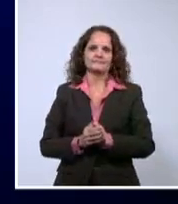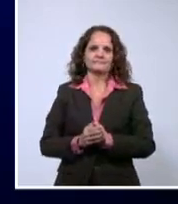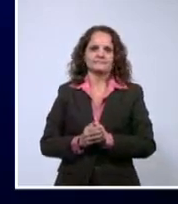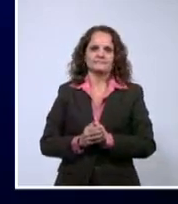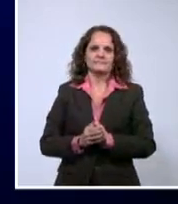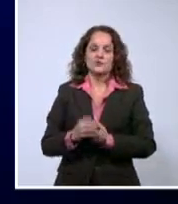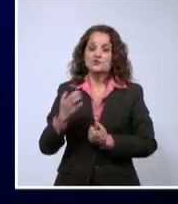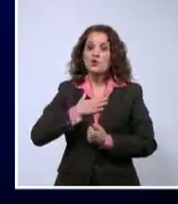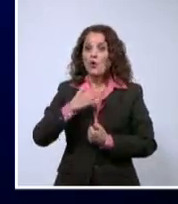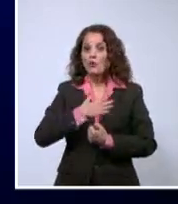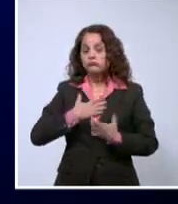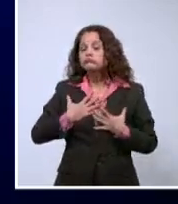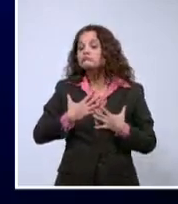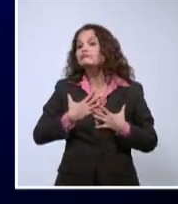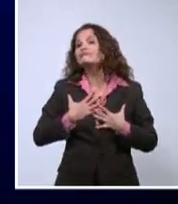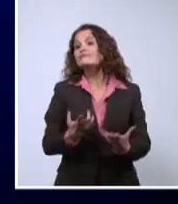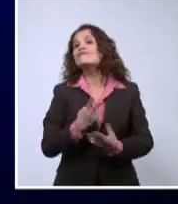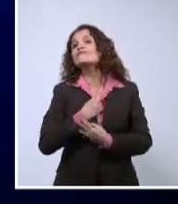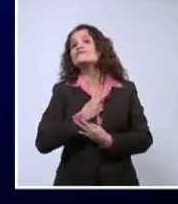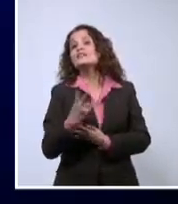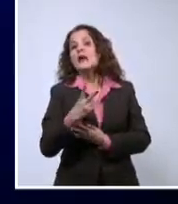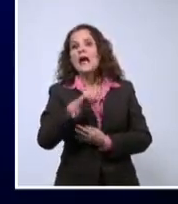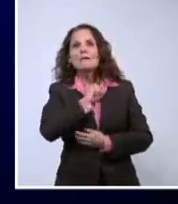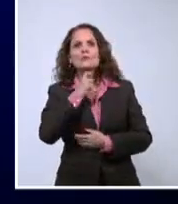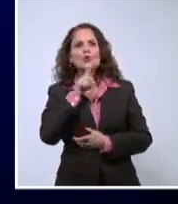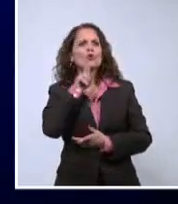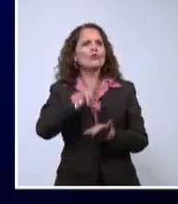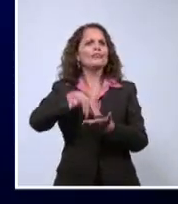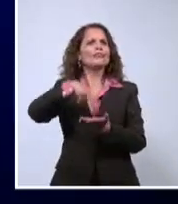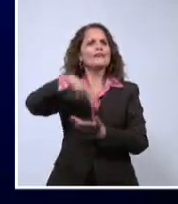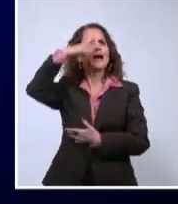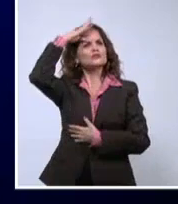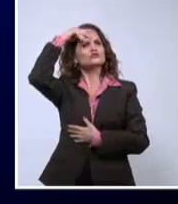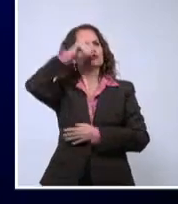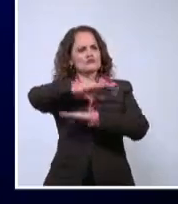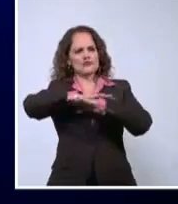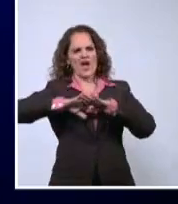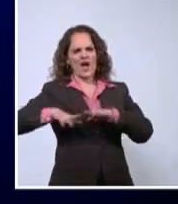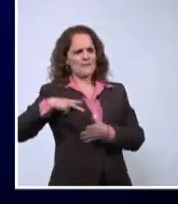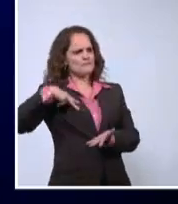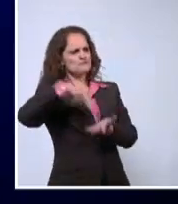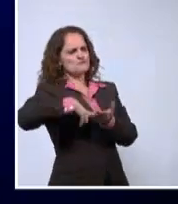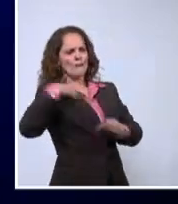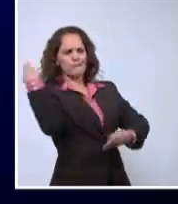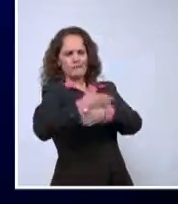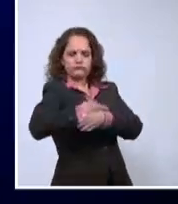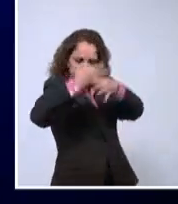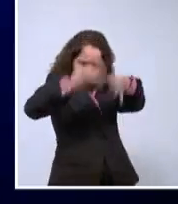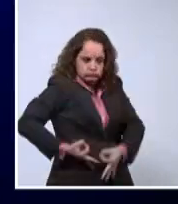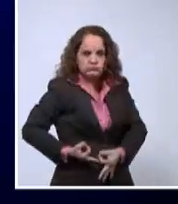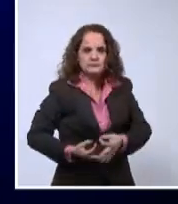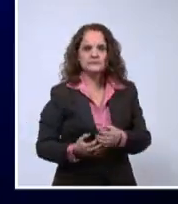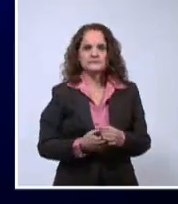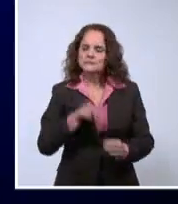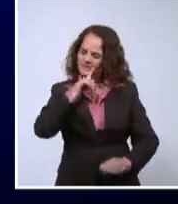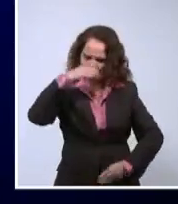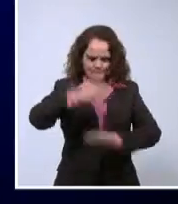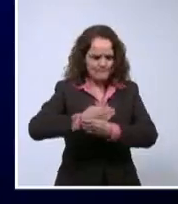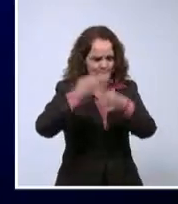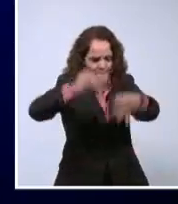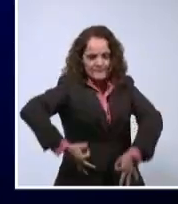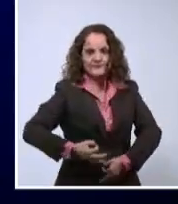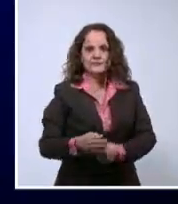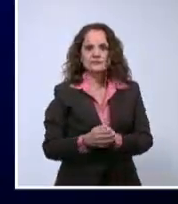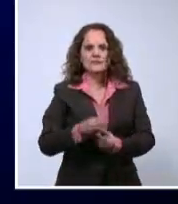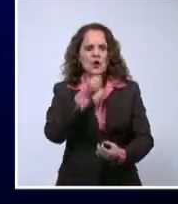Yo viera la vida, porque Trun un día se parara con el moño y la dijera, voy a bloquear de verdad. Voy a bloquear de verdad. Que